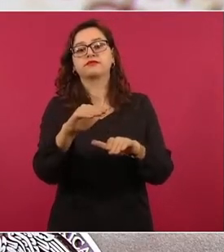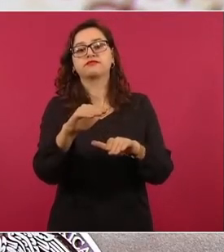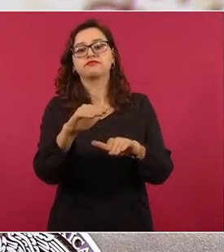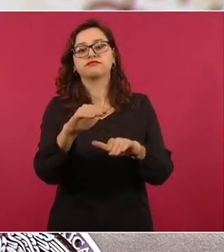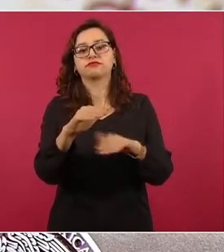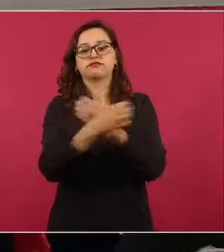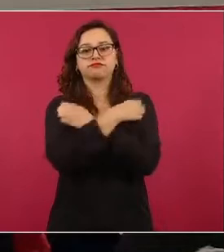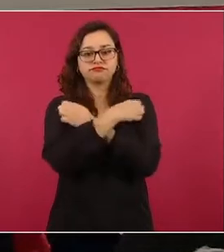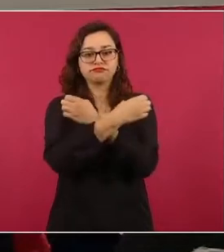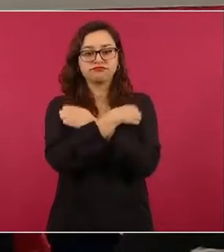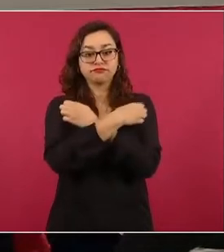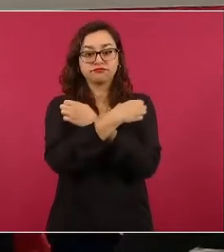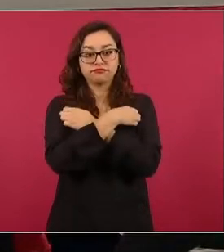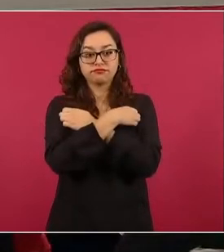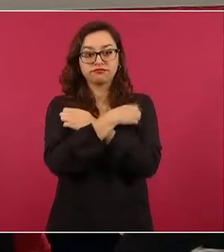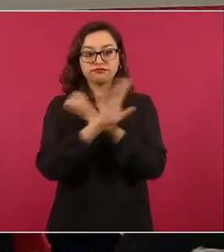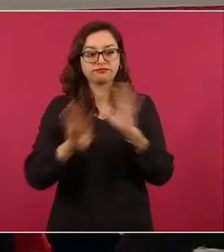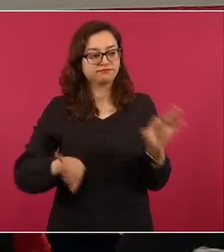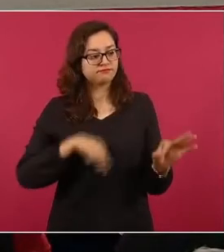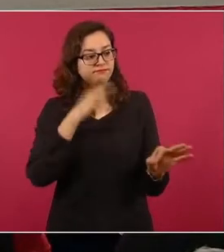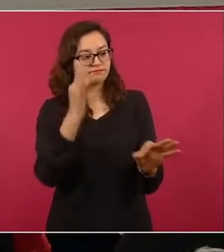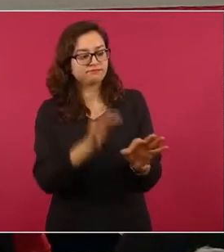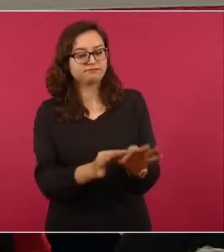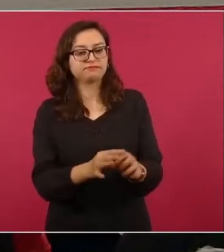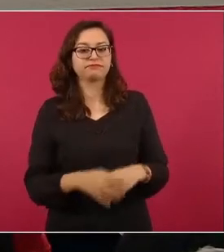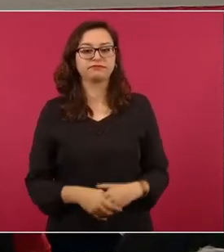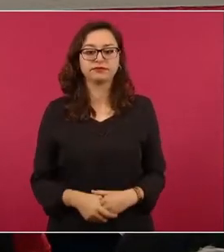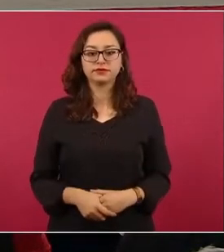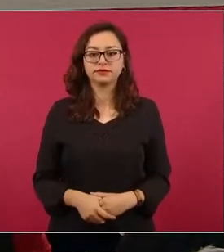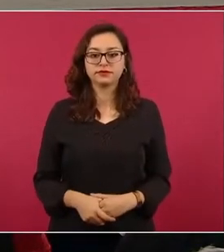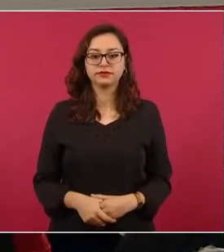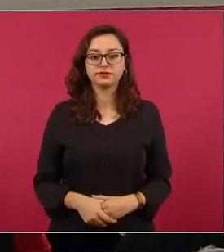educación. Es cuanto, señor presidente. Gracias.